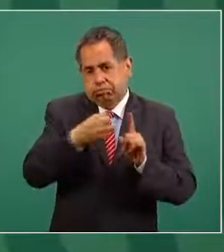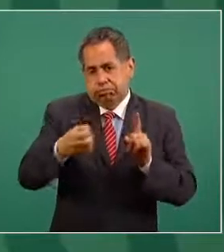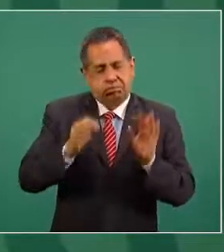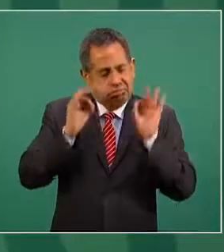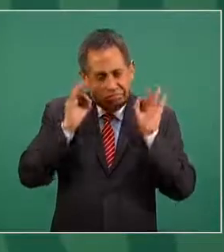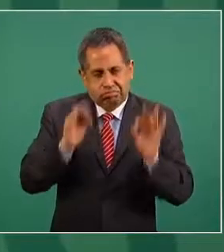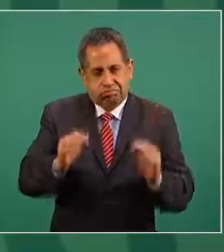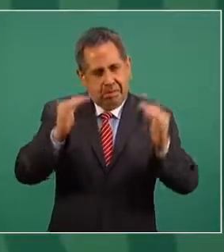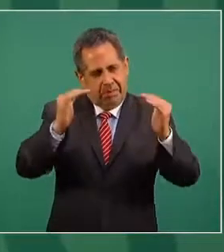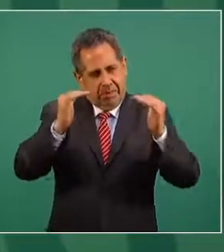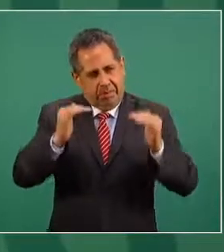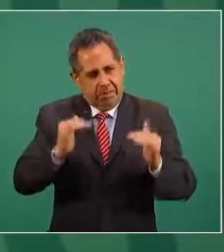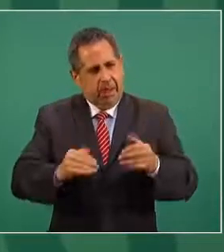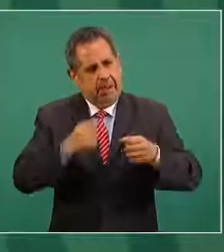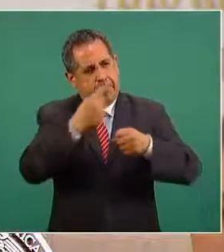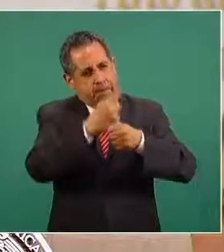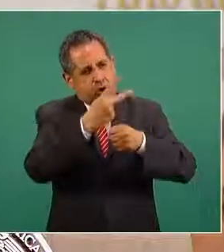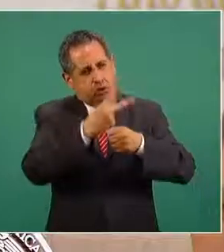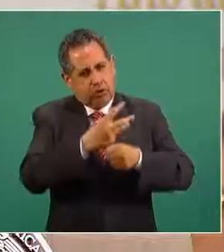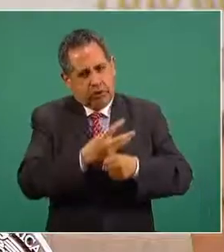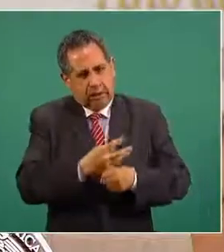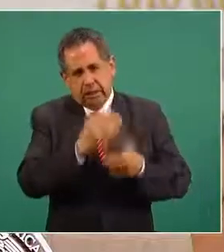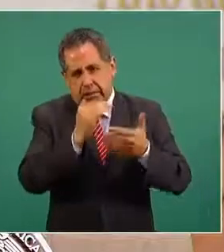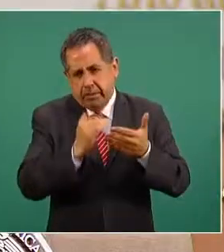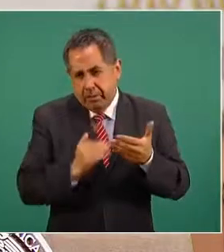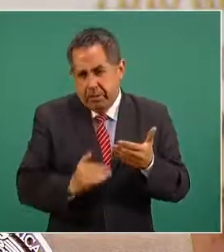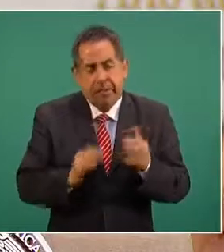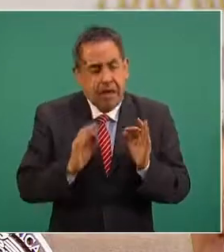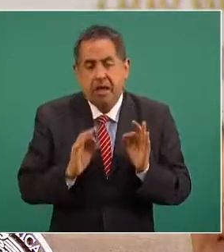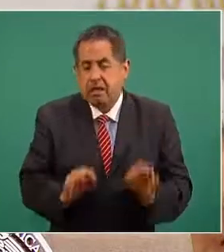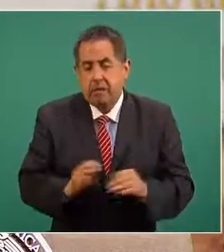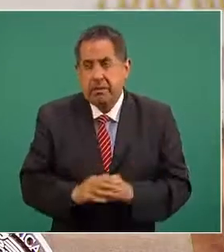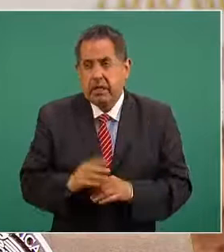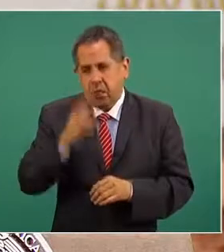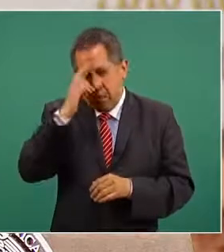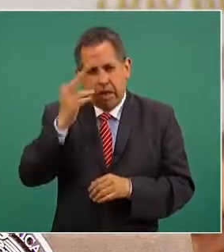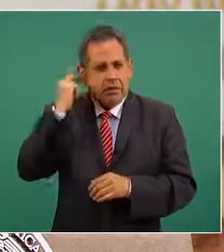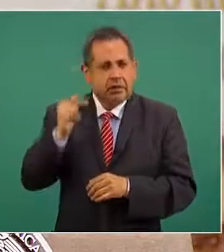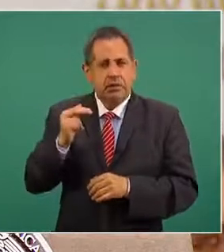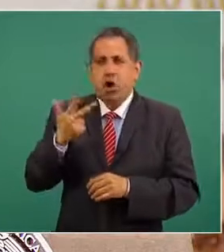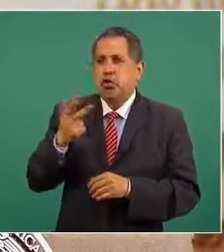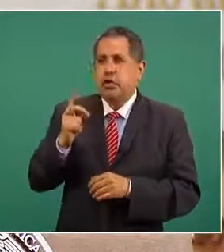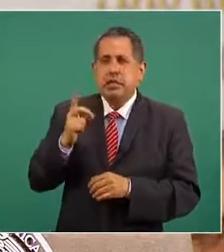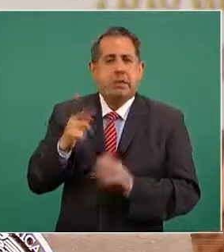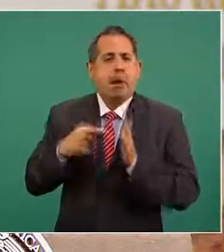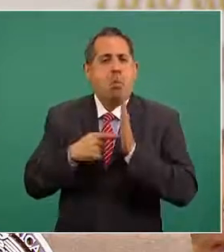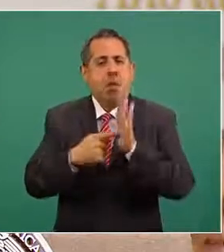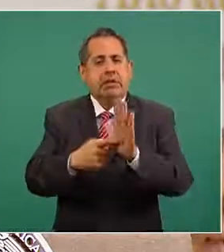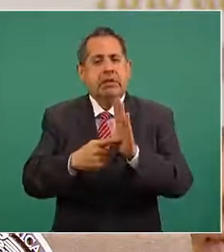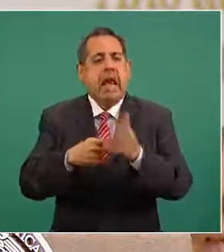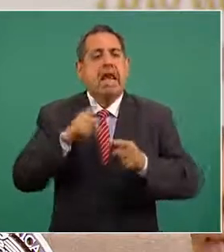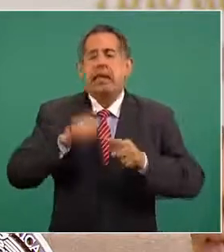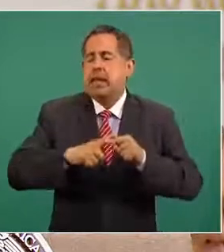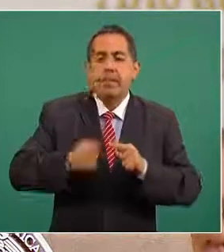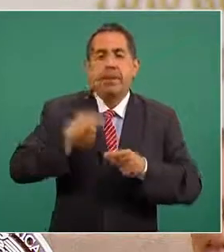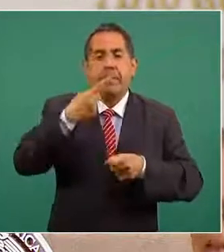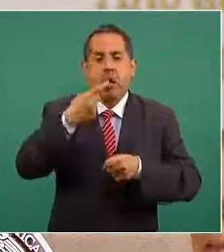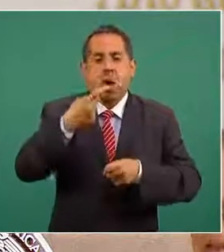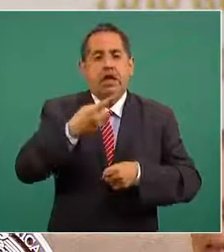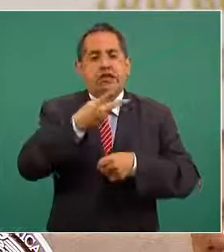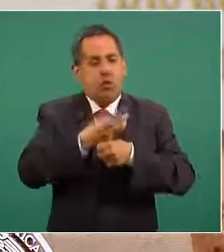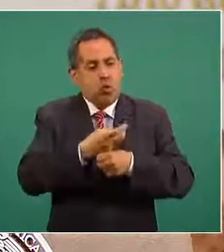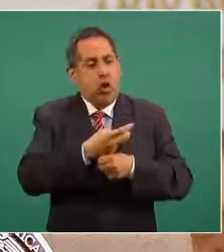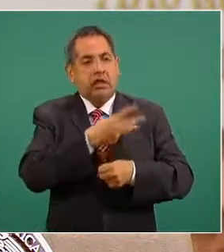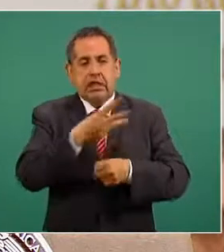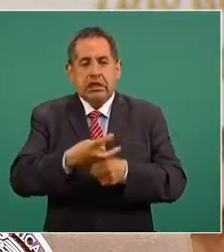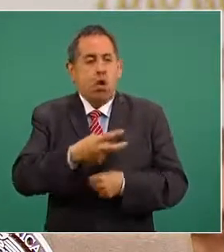hemos comentado ya desde la primera vez que se presentó el plan el 8 de diciembre es un orden que nos va a permitir